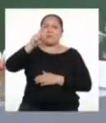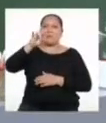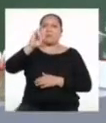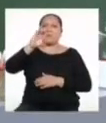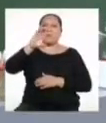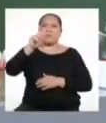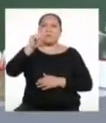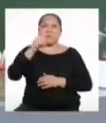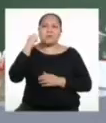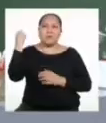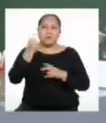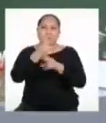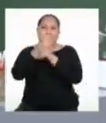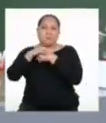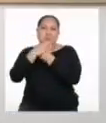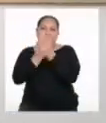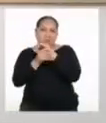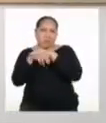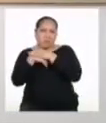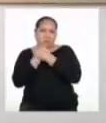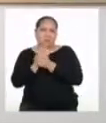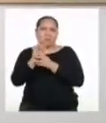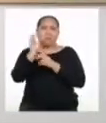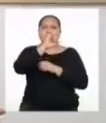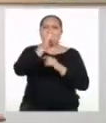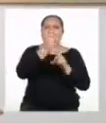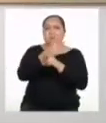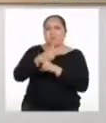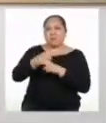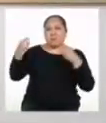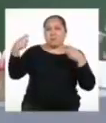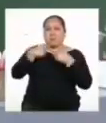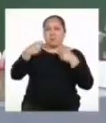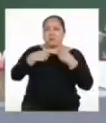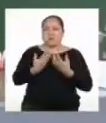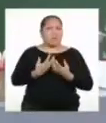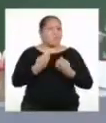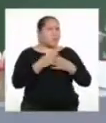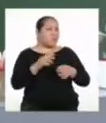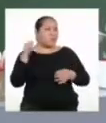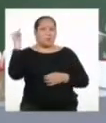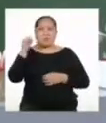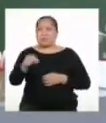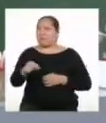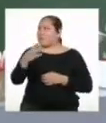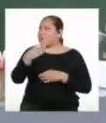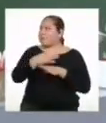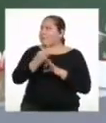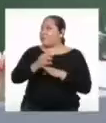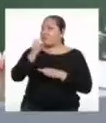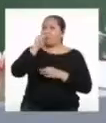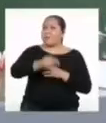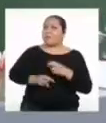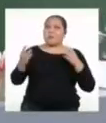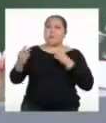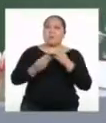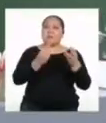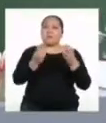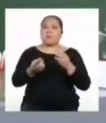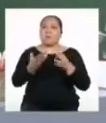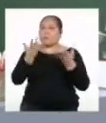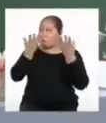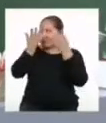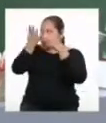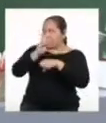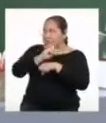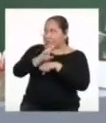lavarte las manos o cuidar la electricidad. Me perdí un poco. ¿A qué te refieres? A que en este caso estamos de alguna manera dando